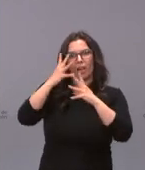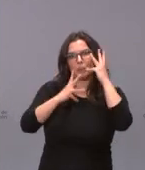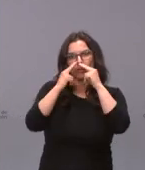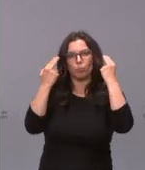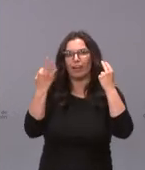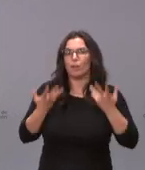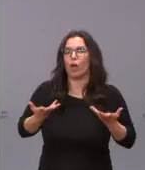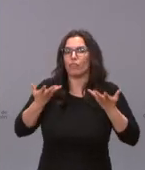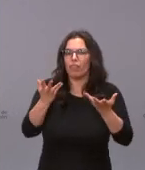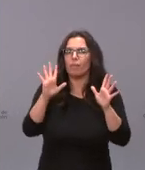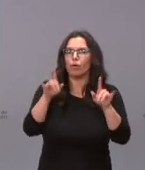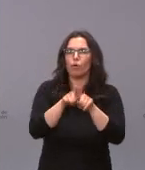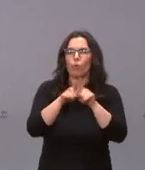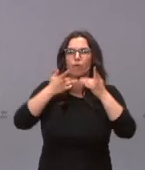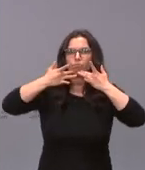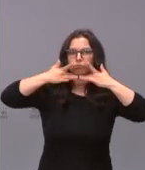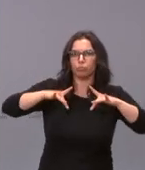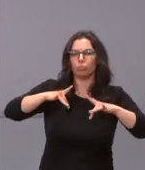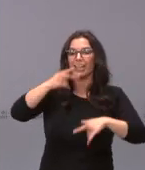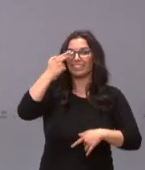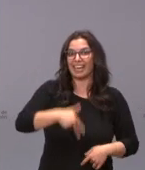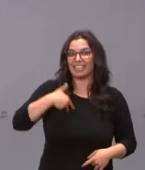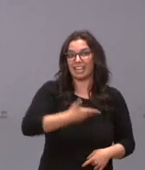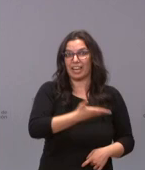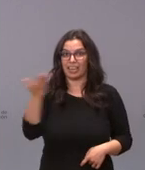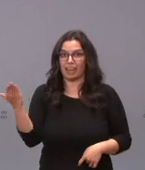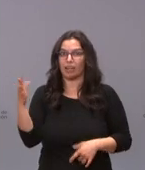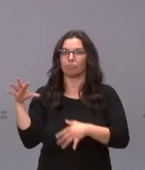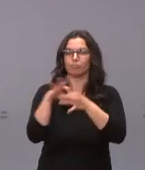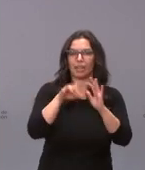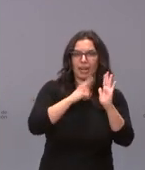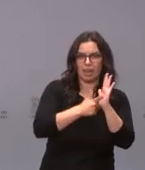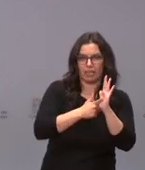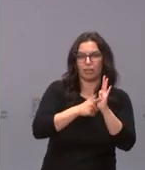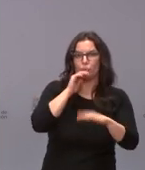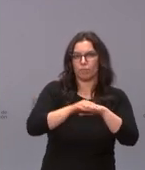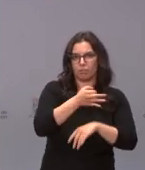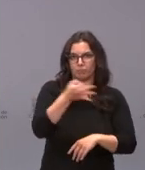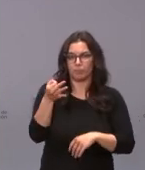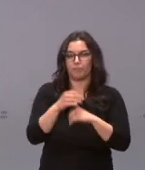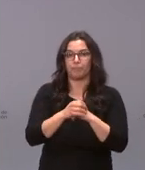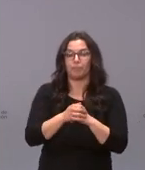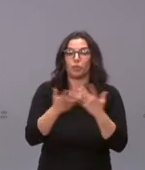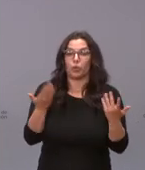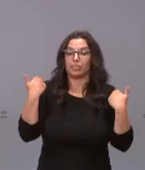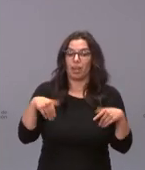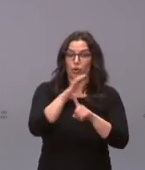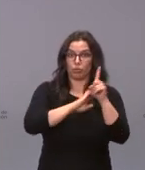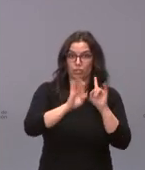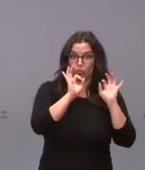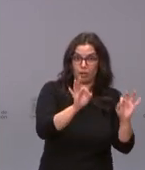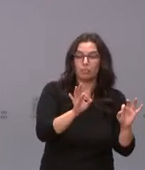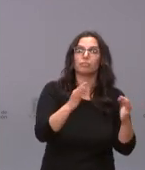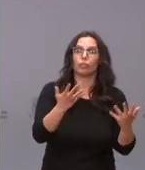con objetividad los intereses generales con sometimiento pleno a la ley y al derecho. Por ello, y conocido ya este contexto, es